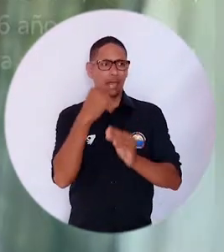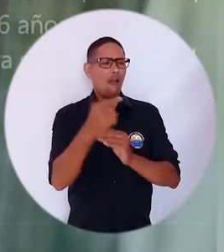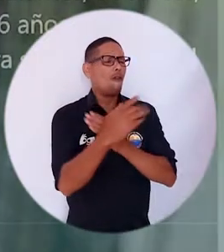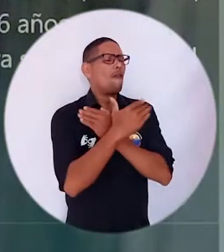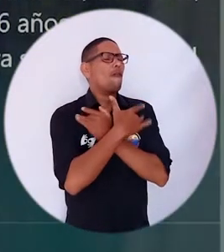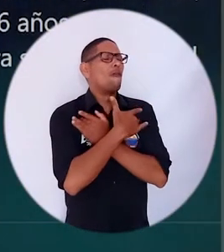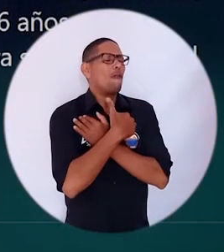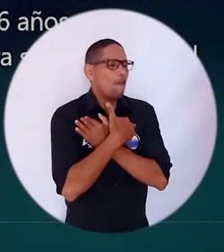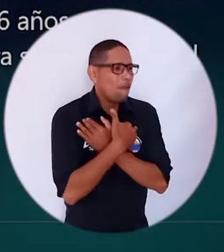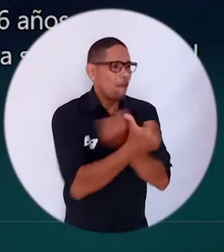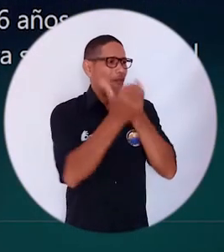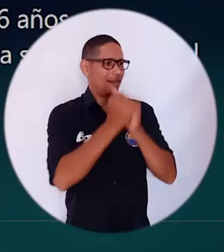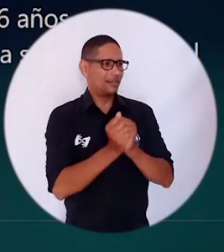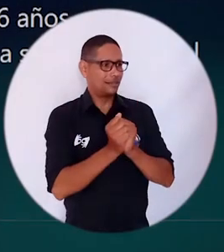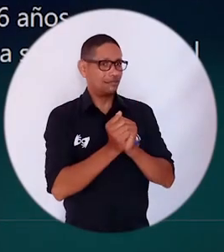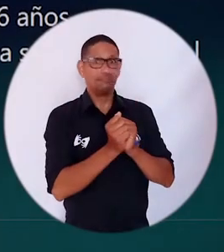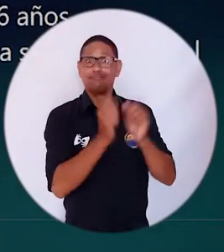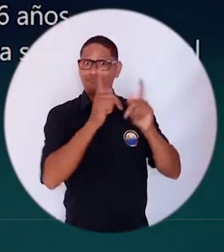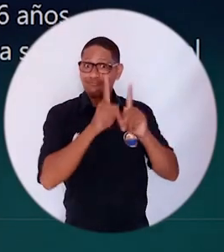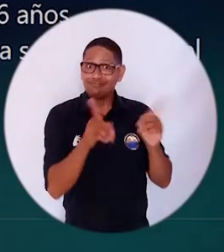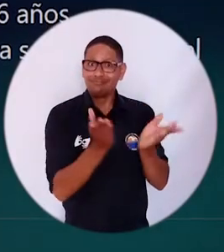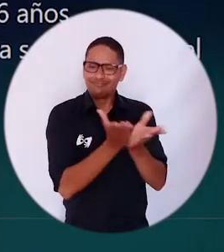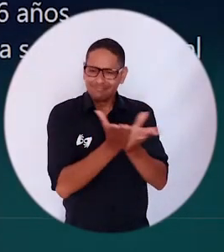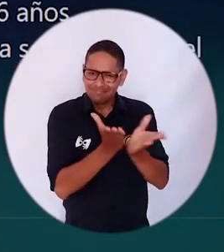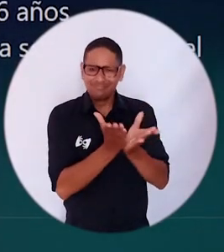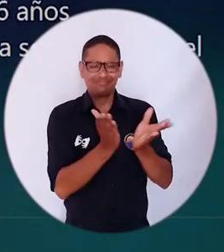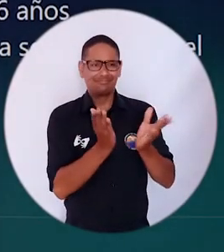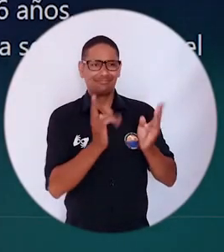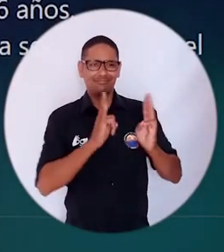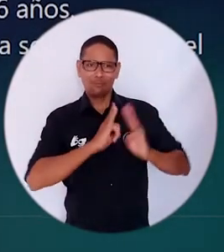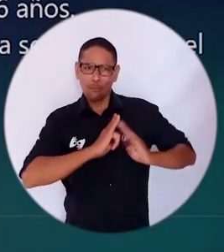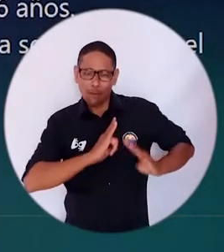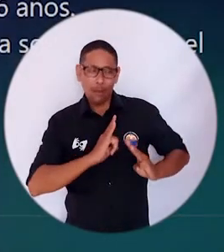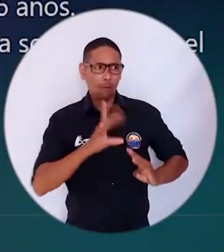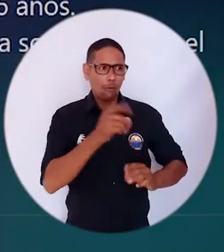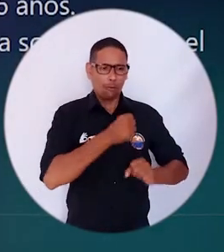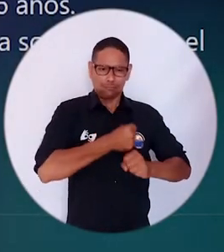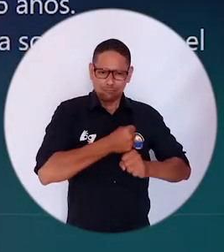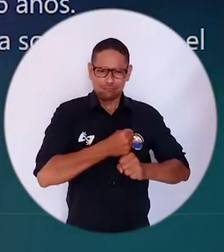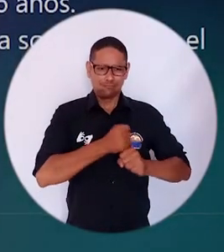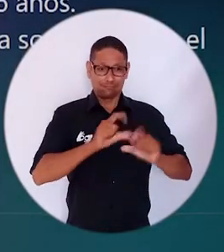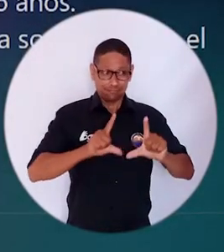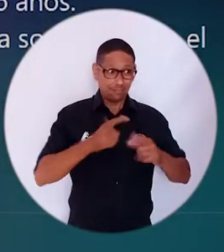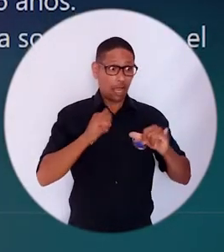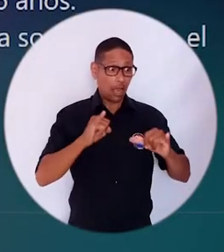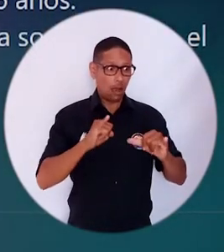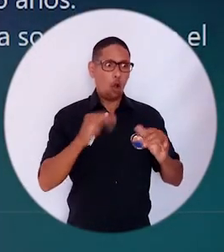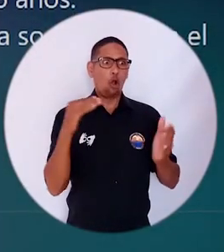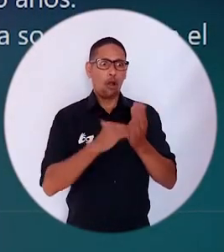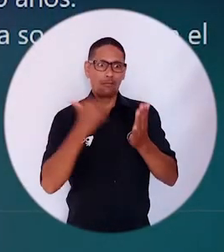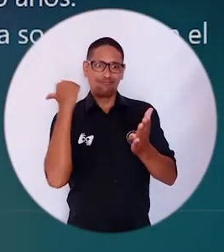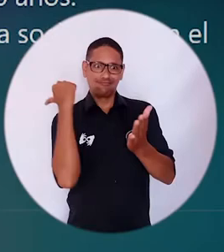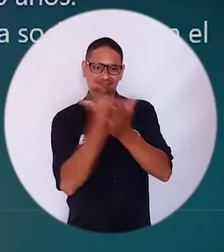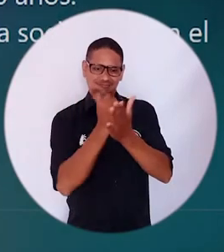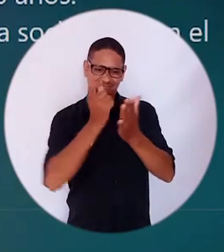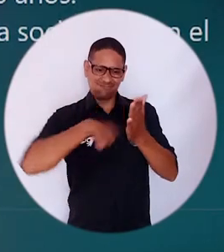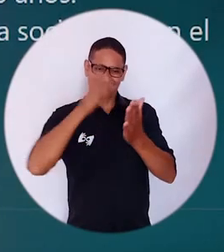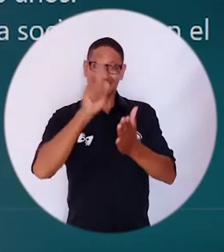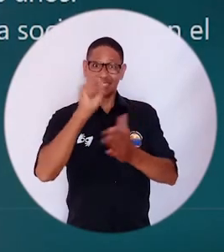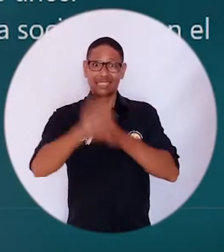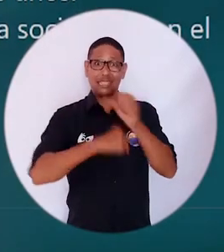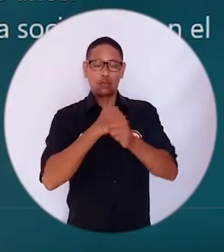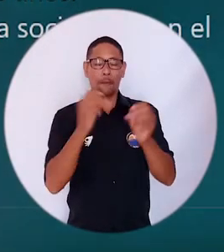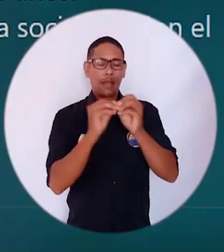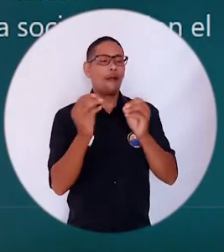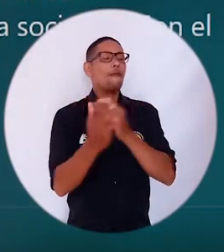Árbol, escribió Feliz porque la Universidad del Magdalena, con sus estudiantes, docentes, egresados y funcionarios, logran la